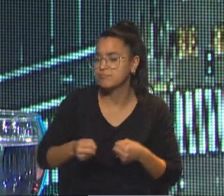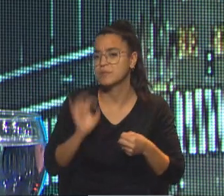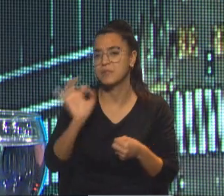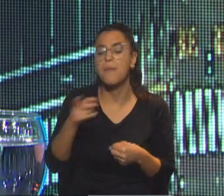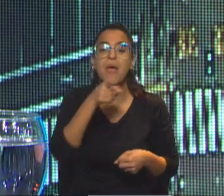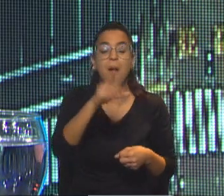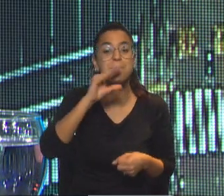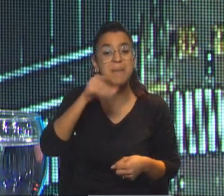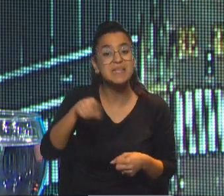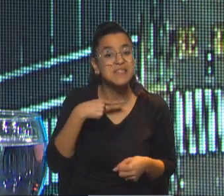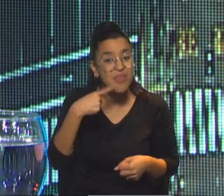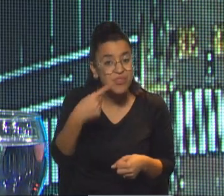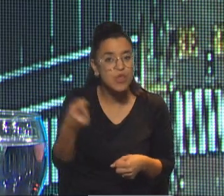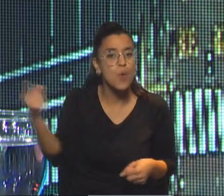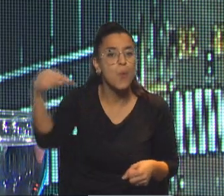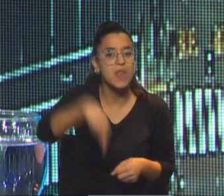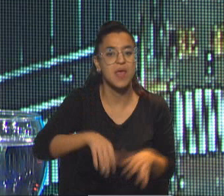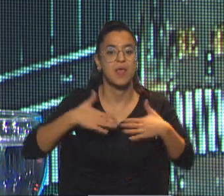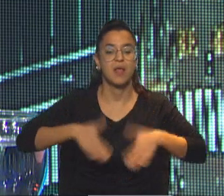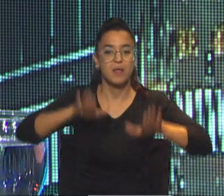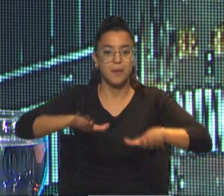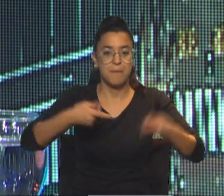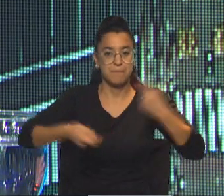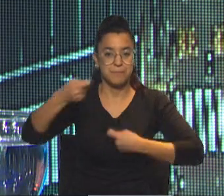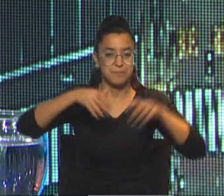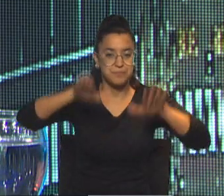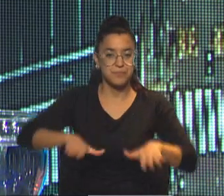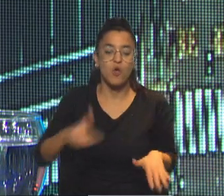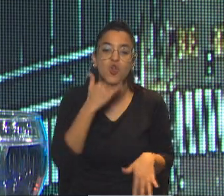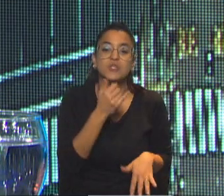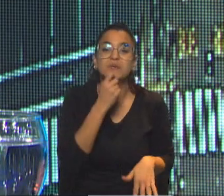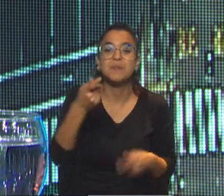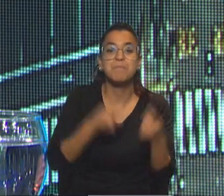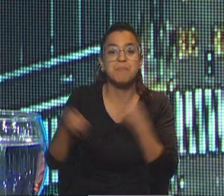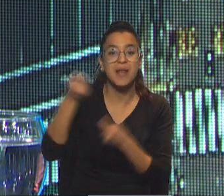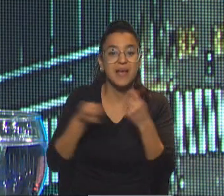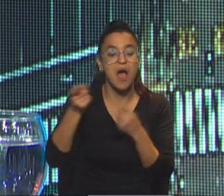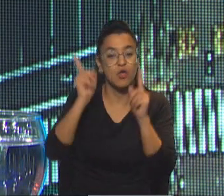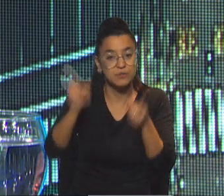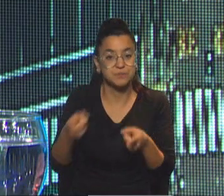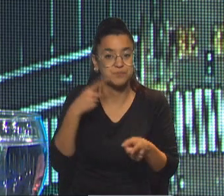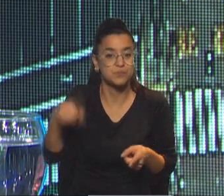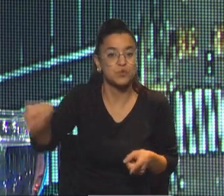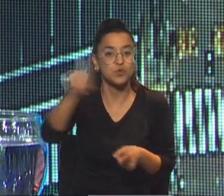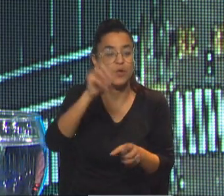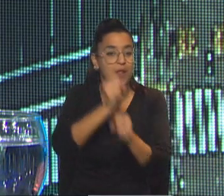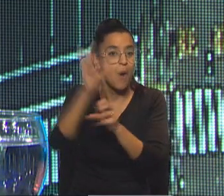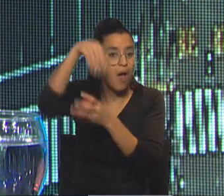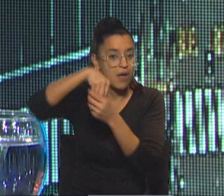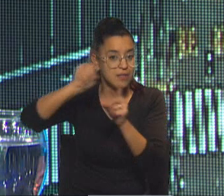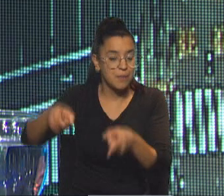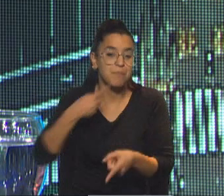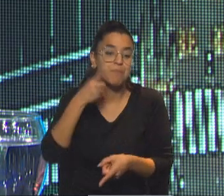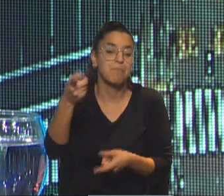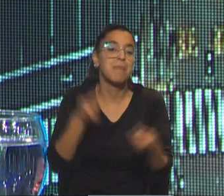dijo que venían a tranquilizar los mercados. Lo que pasa es que no sabemos si dentro de los mercados están también todo el mundo del trabajo. Ellos le